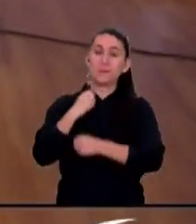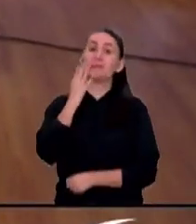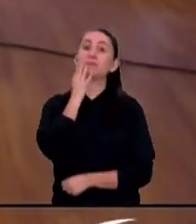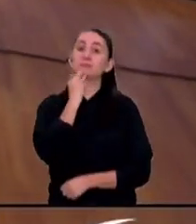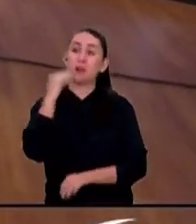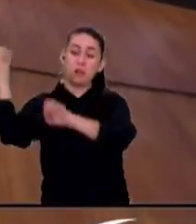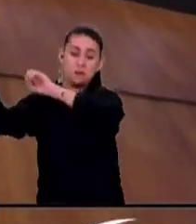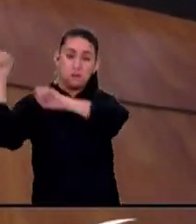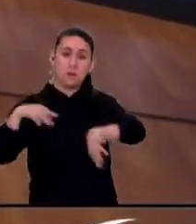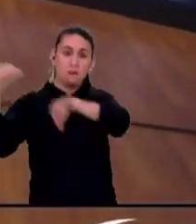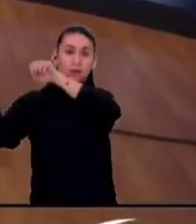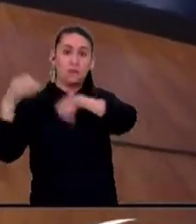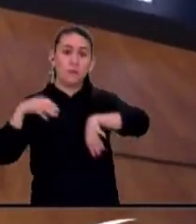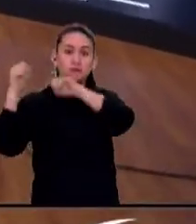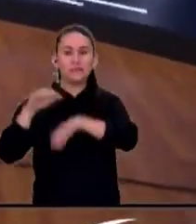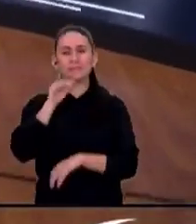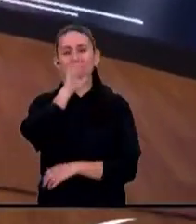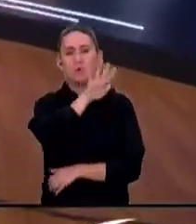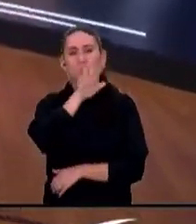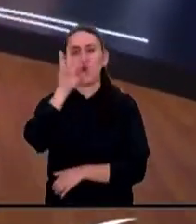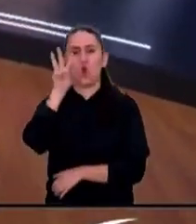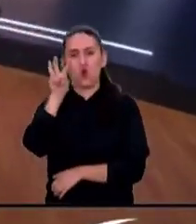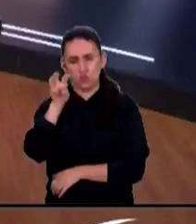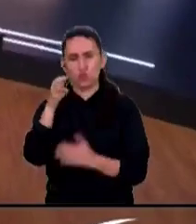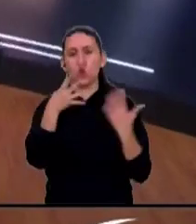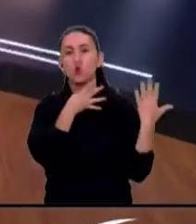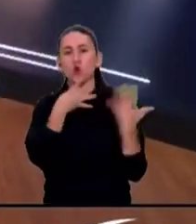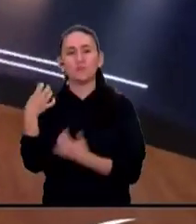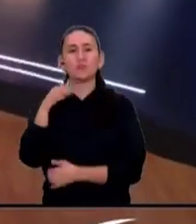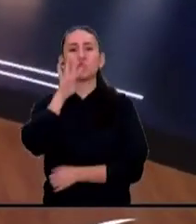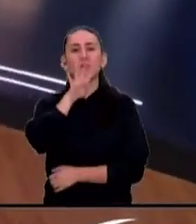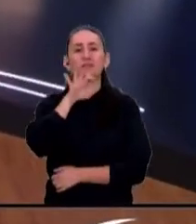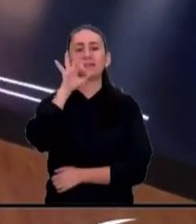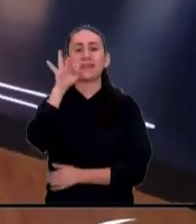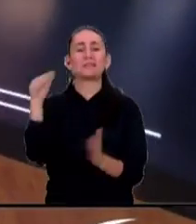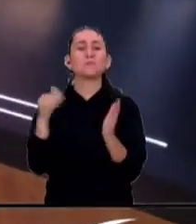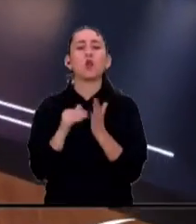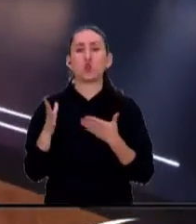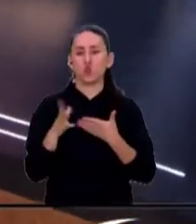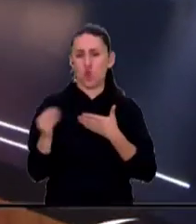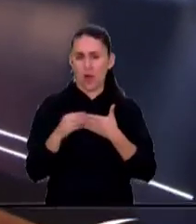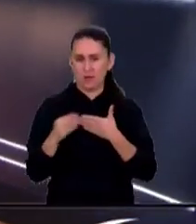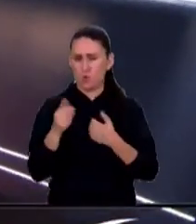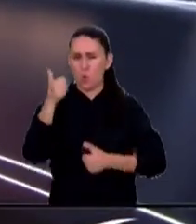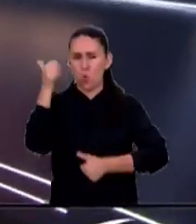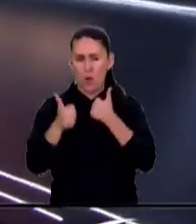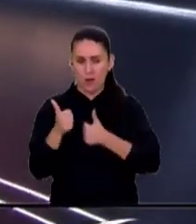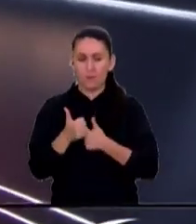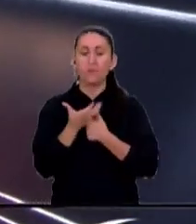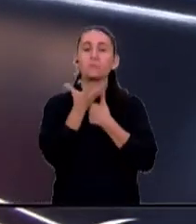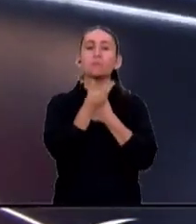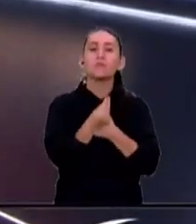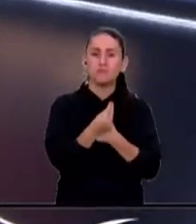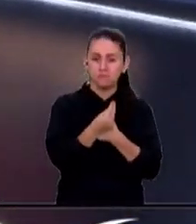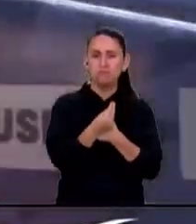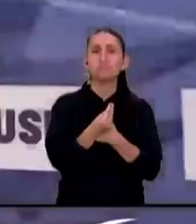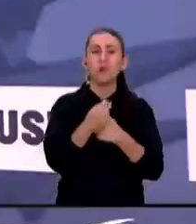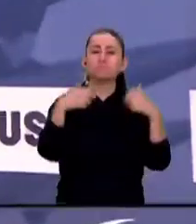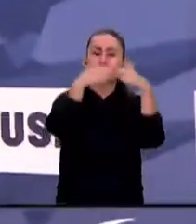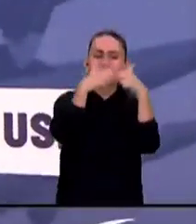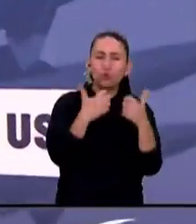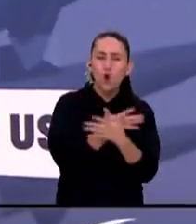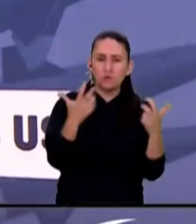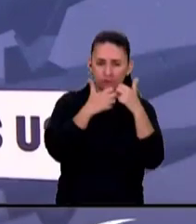Colombia sumaron 58 millones 893 mil dólares distribuidos así. En repuestos para equipos